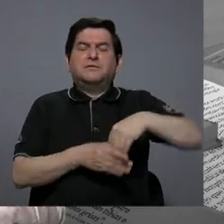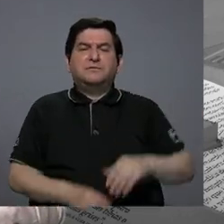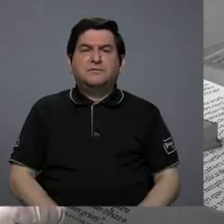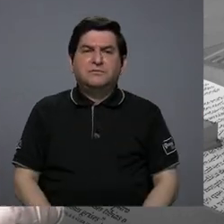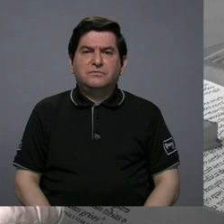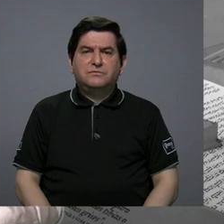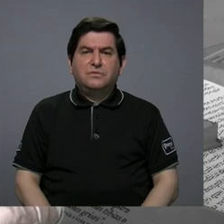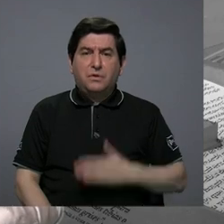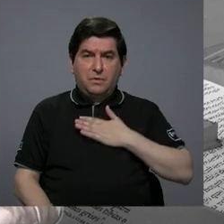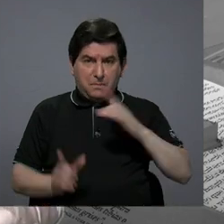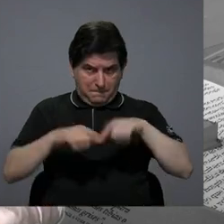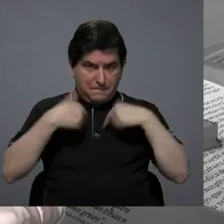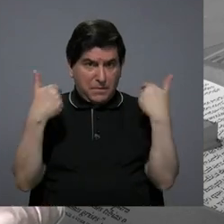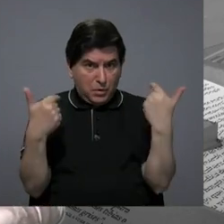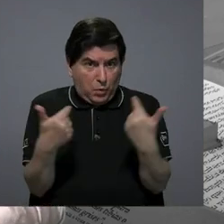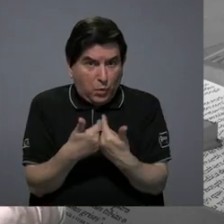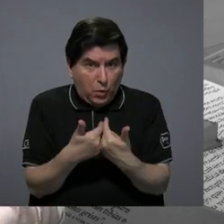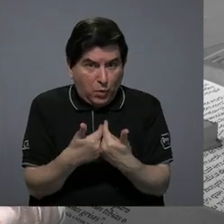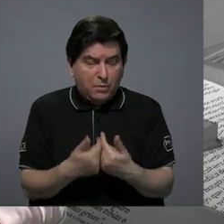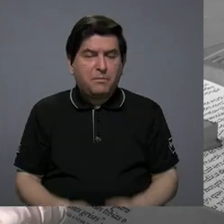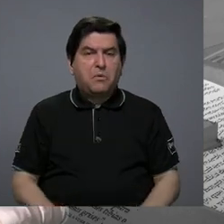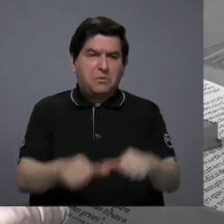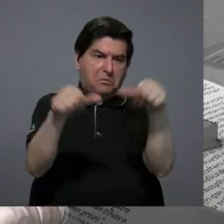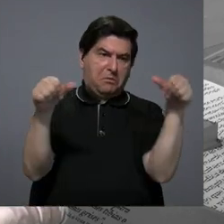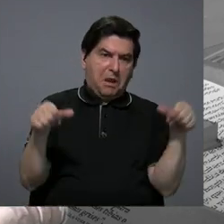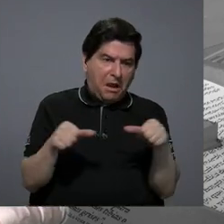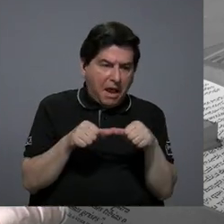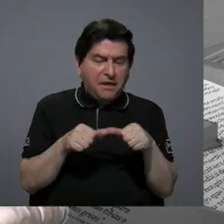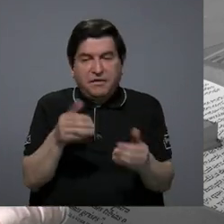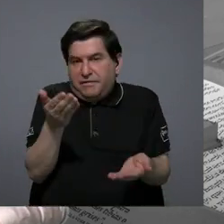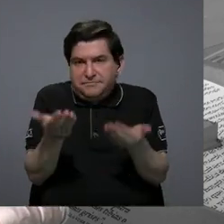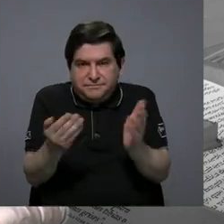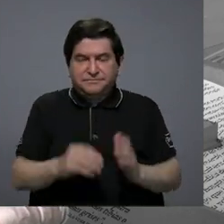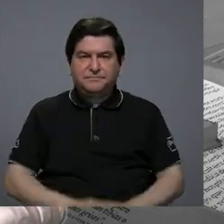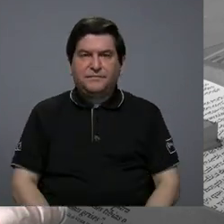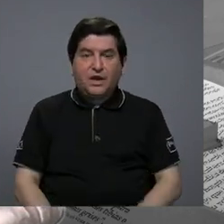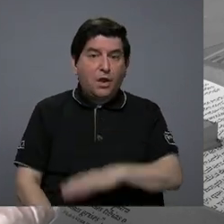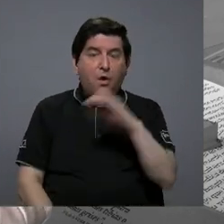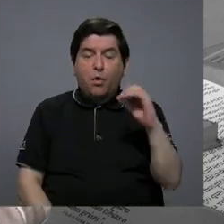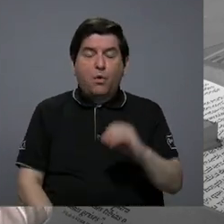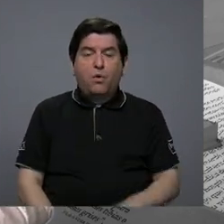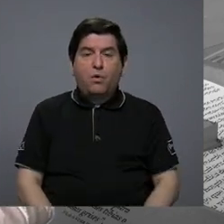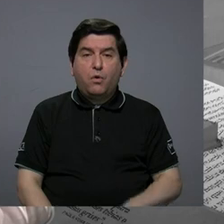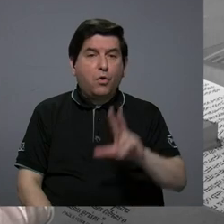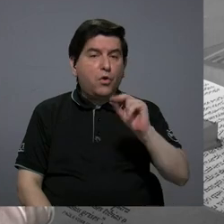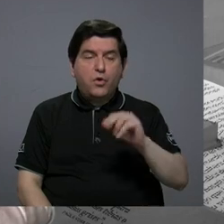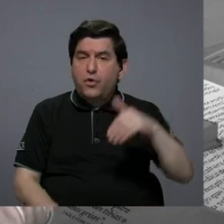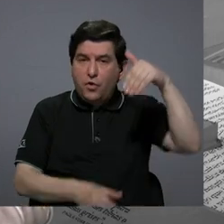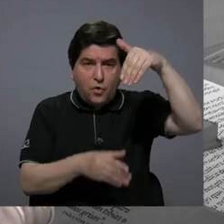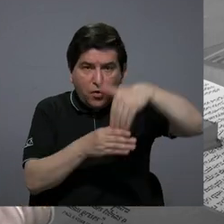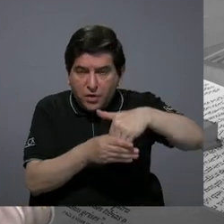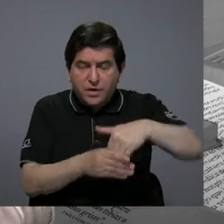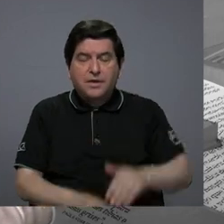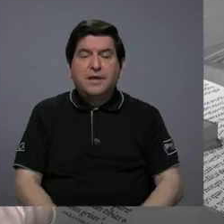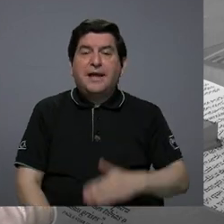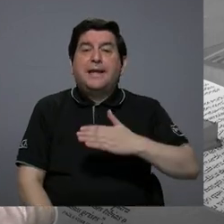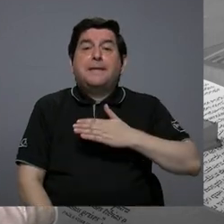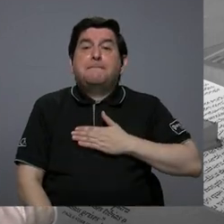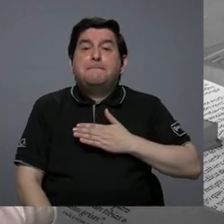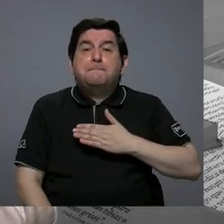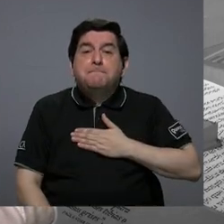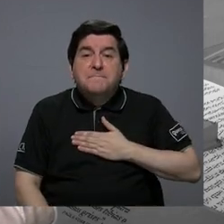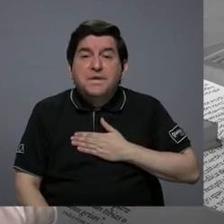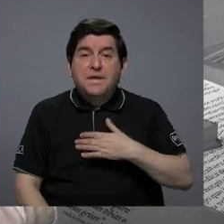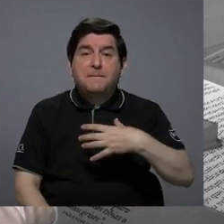a mi grupo, a mi sector, etc. O no pertenece o no me pertenece a